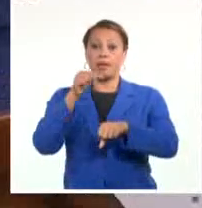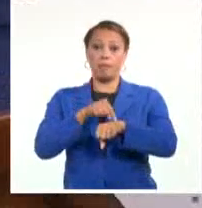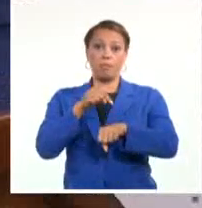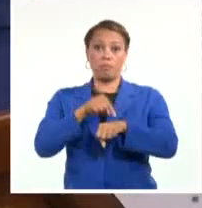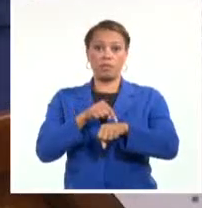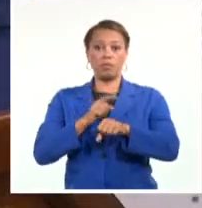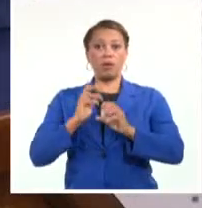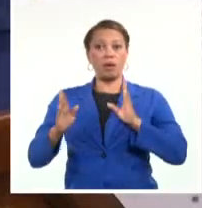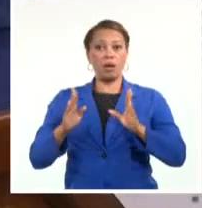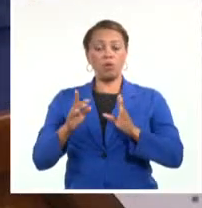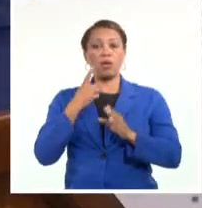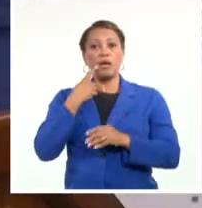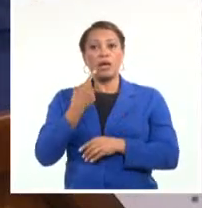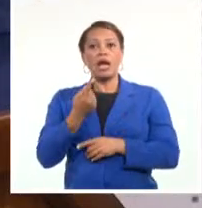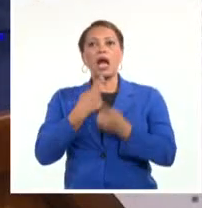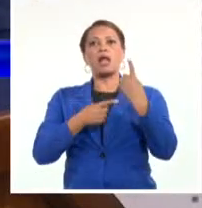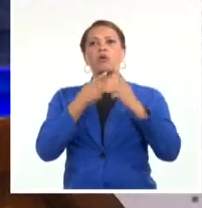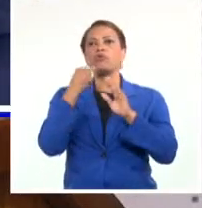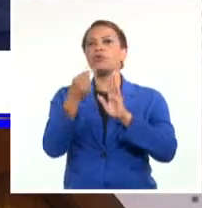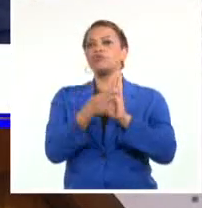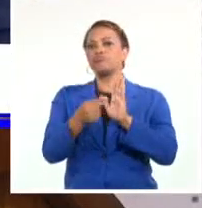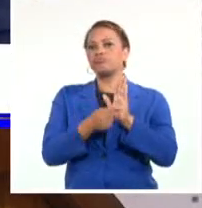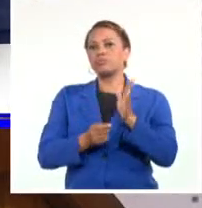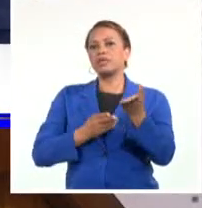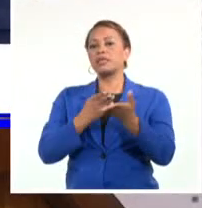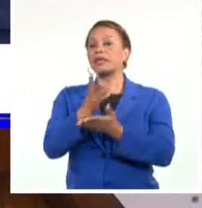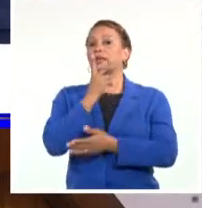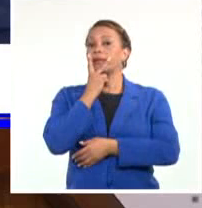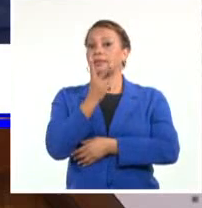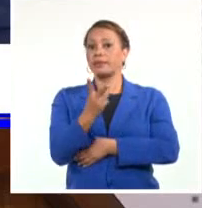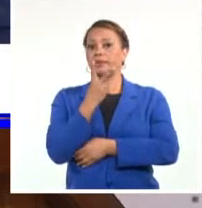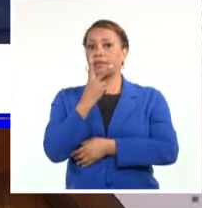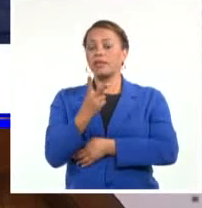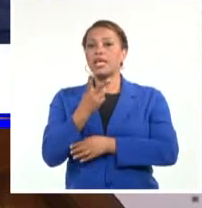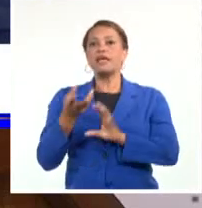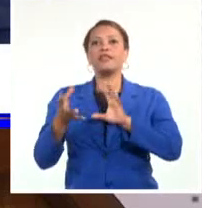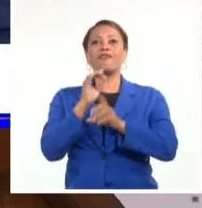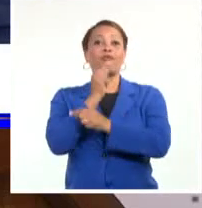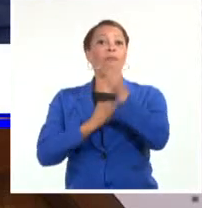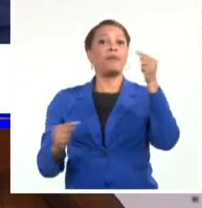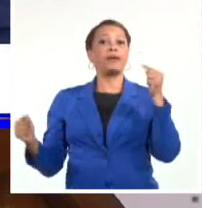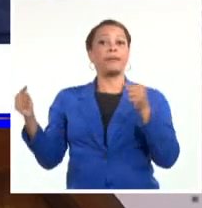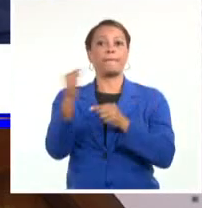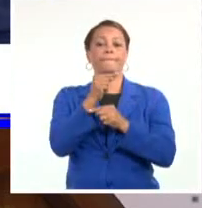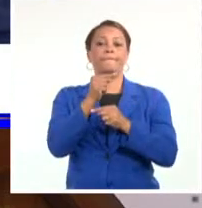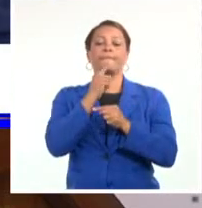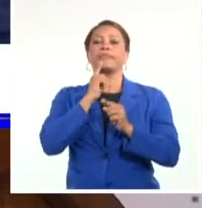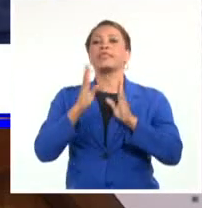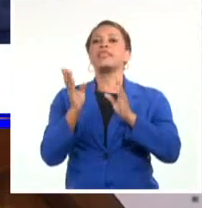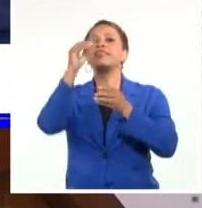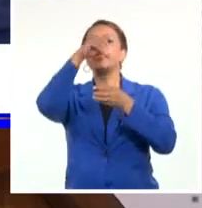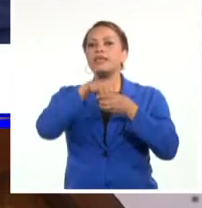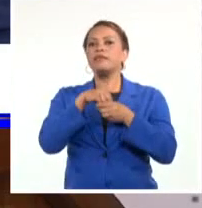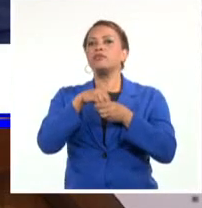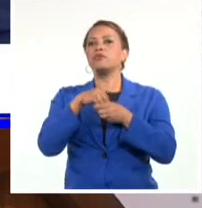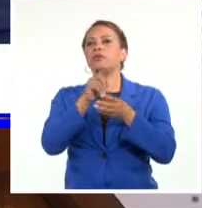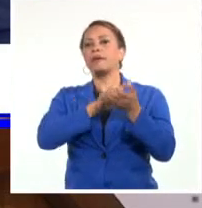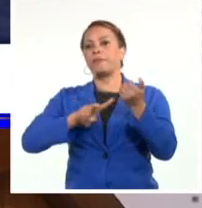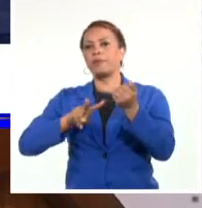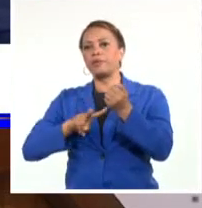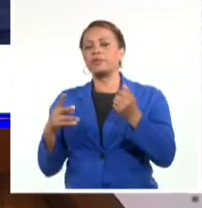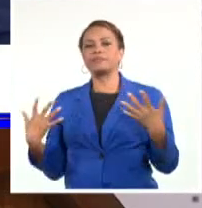constituyen aspectos a ser atendidos de manera priorizada en los territorios los